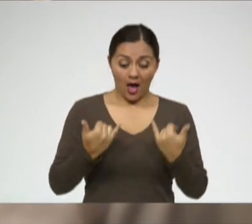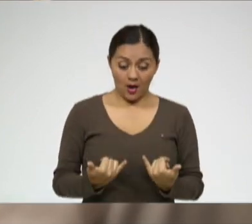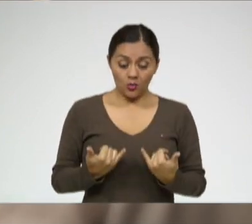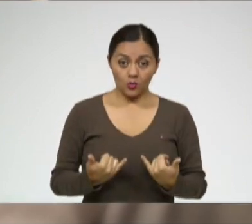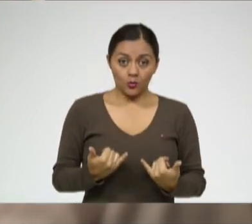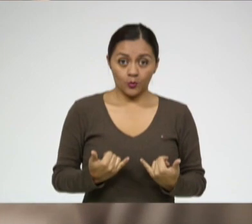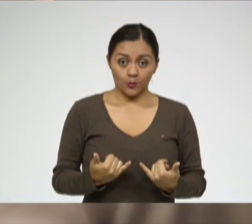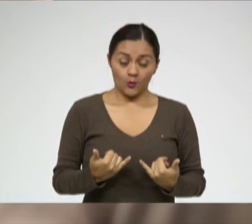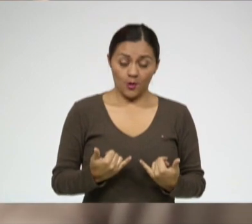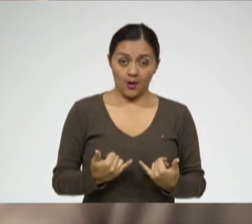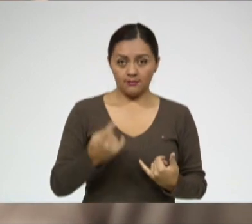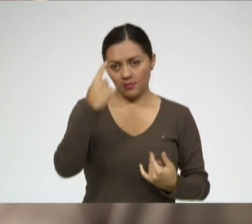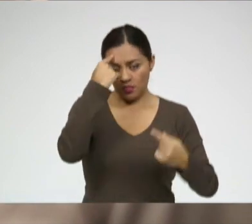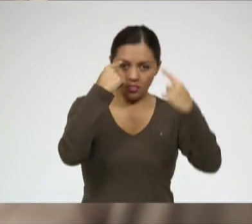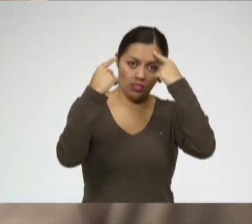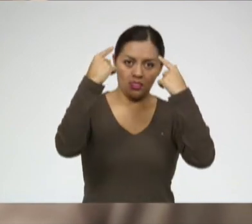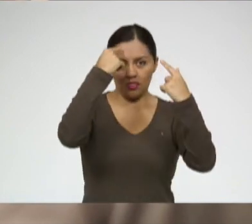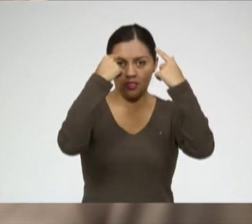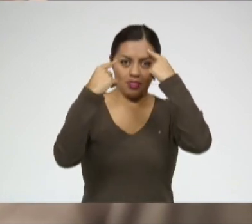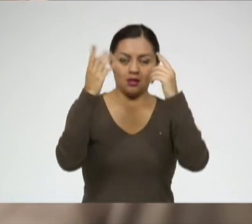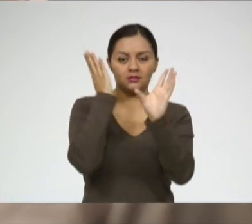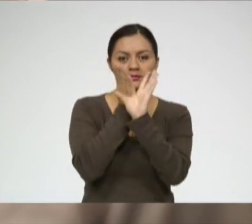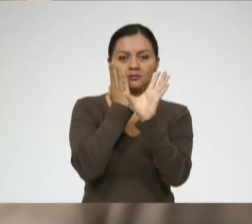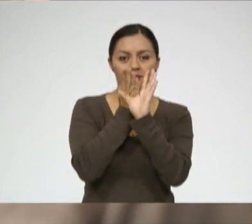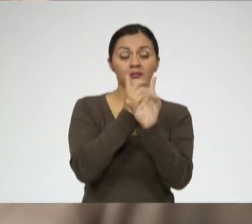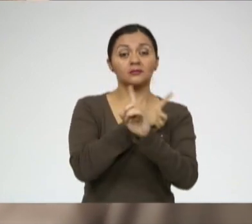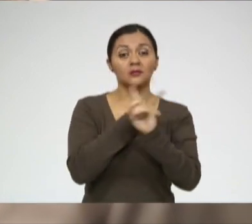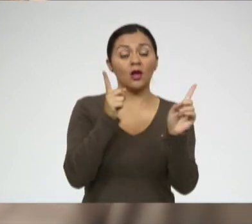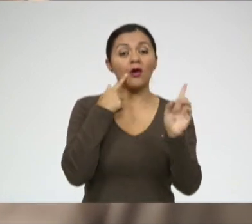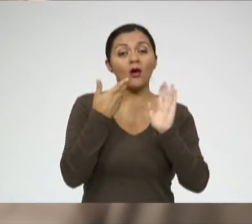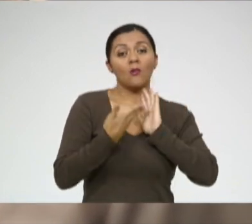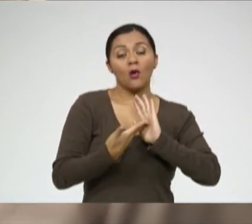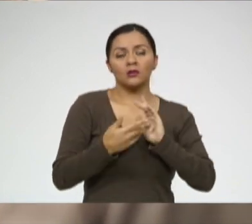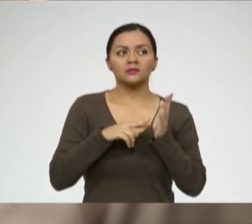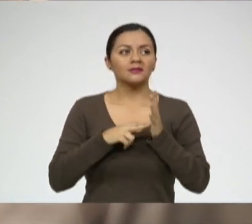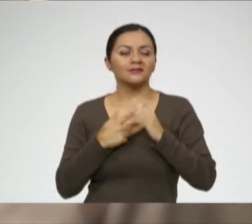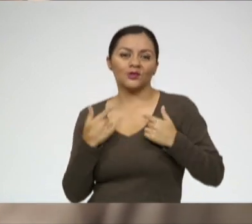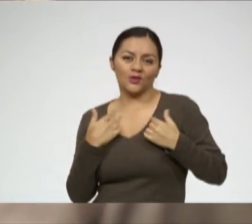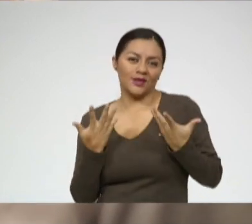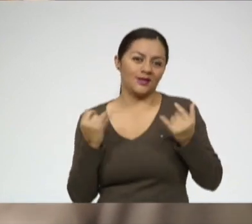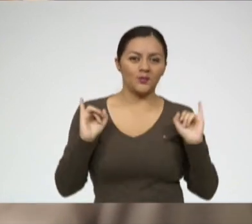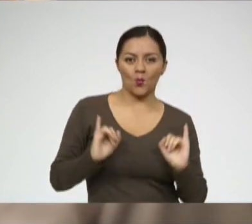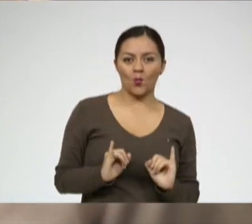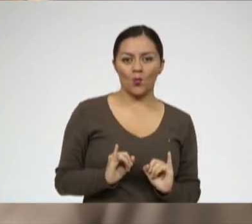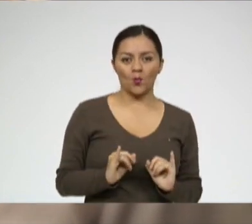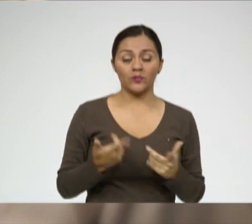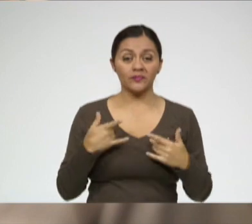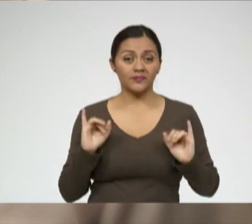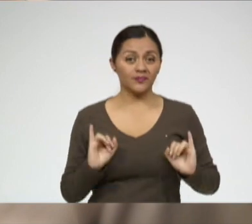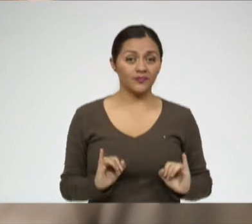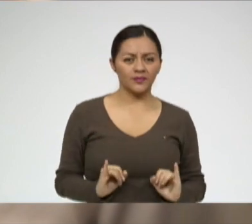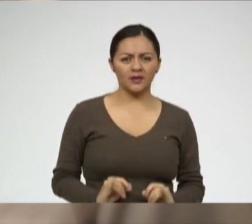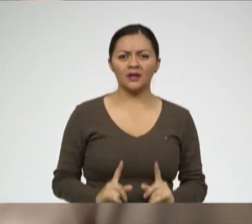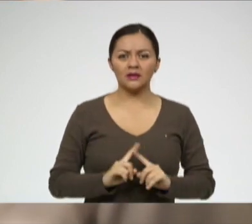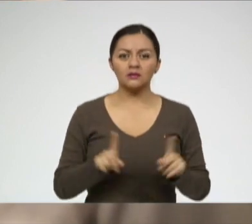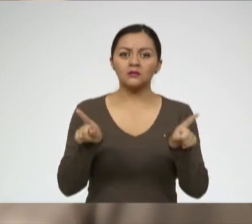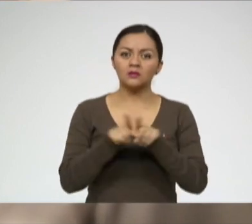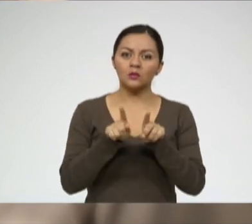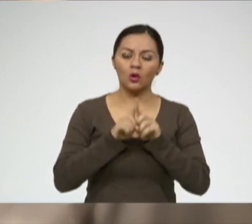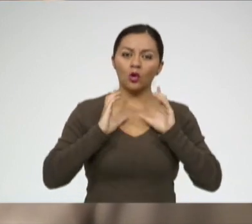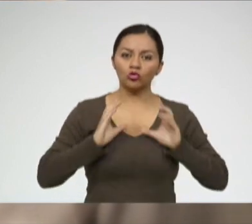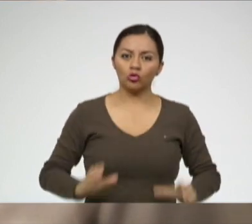vida, podemos llamarla así. Nosotros vemos que ahora la moda o la tendencia es de estar delgados o completamente delgados, que incluso ha traído trastornos